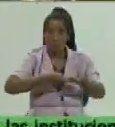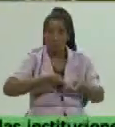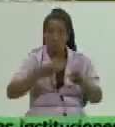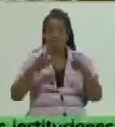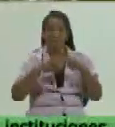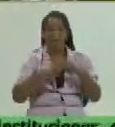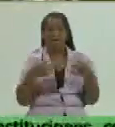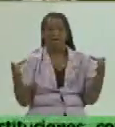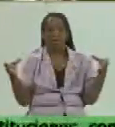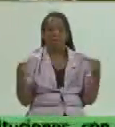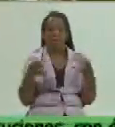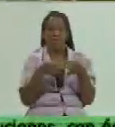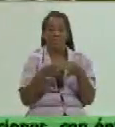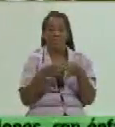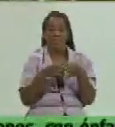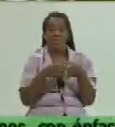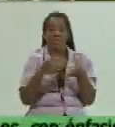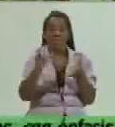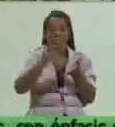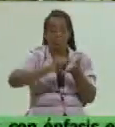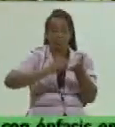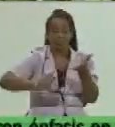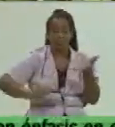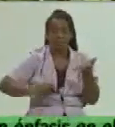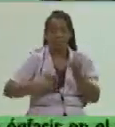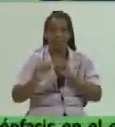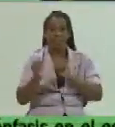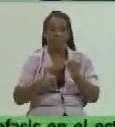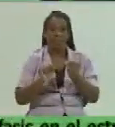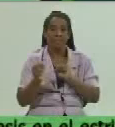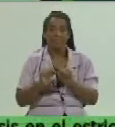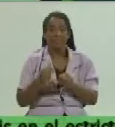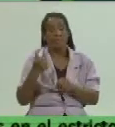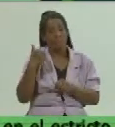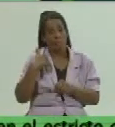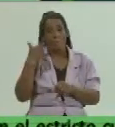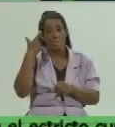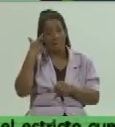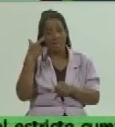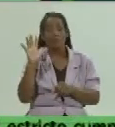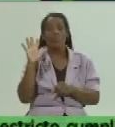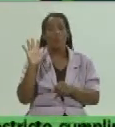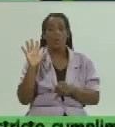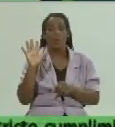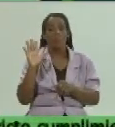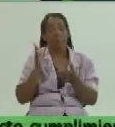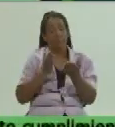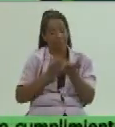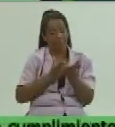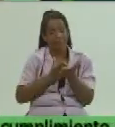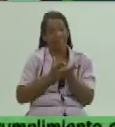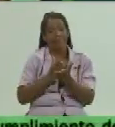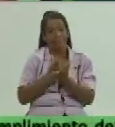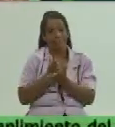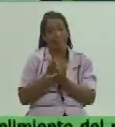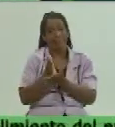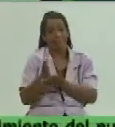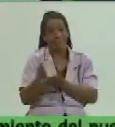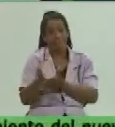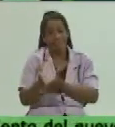este de contratación que le mencioné yo pienso que por aquí anda lo lo conceptual